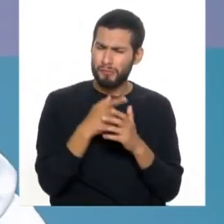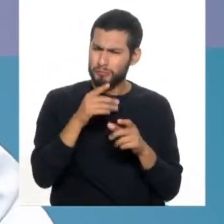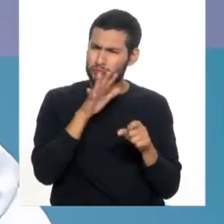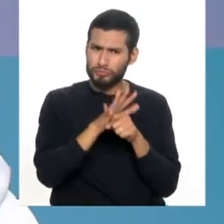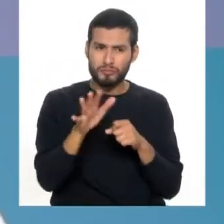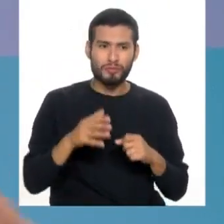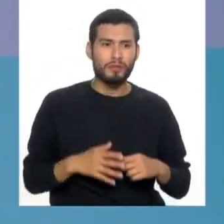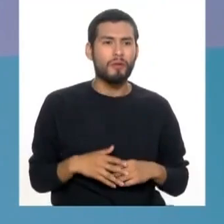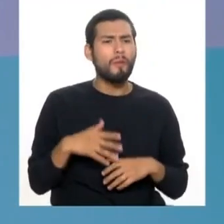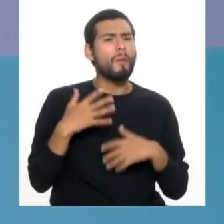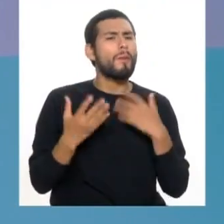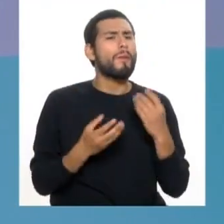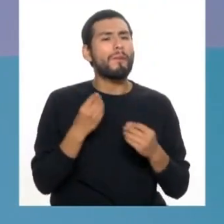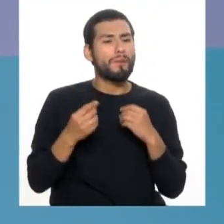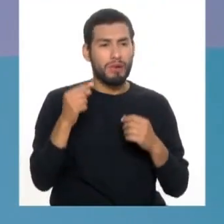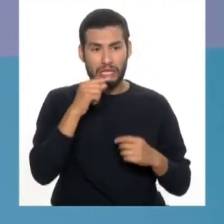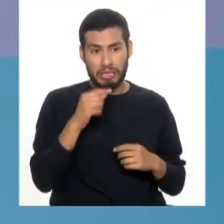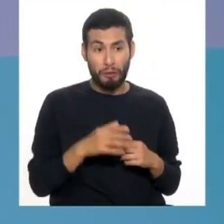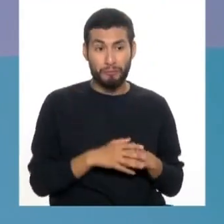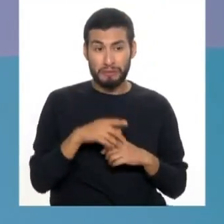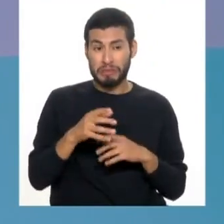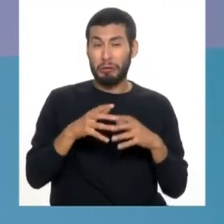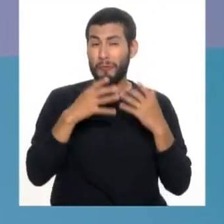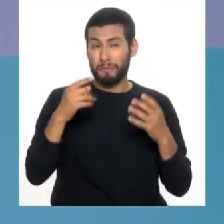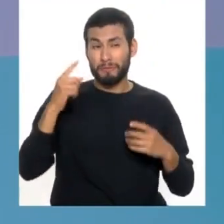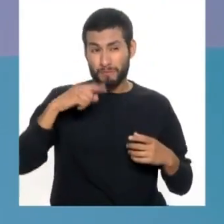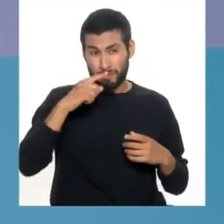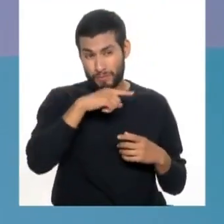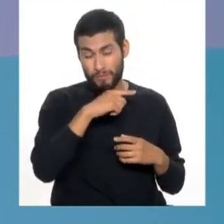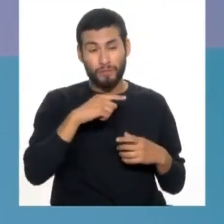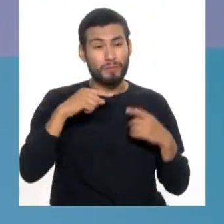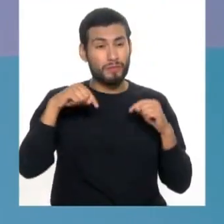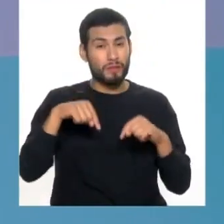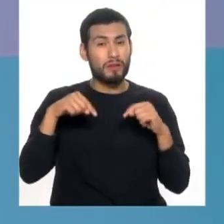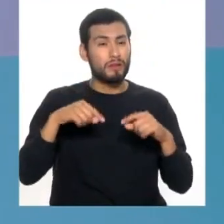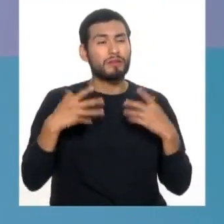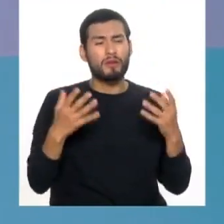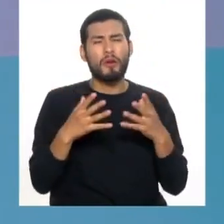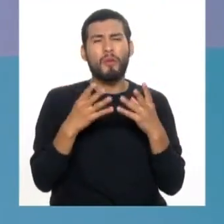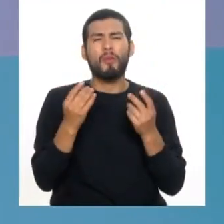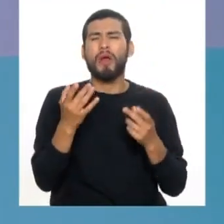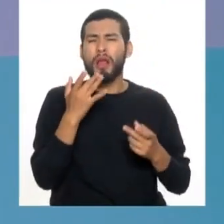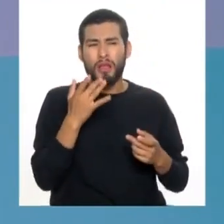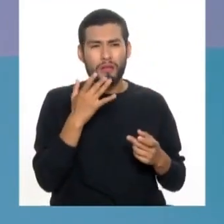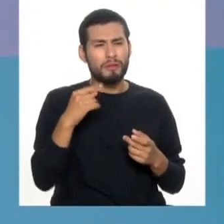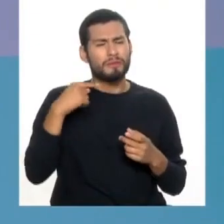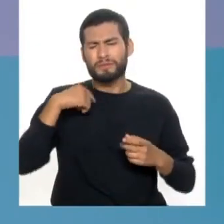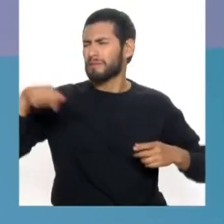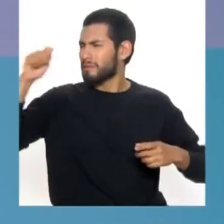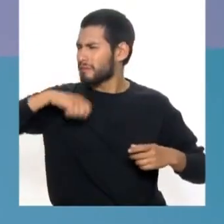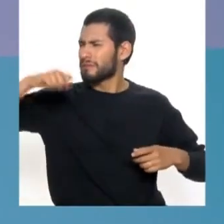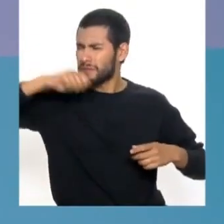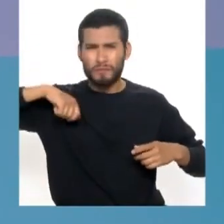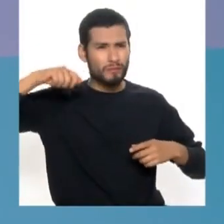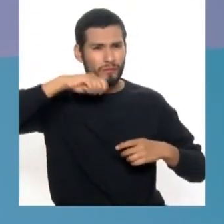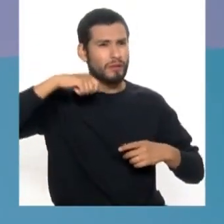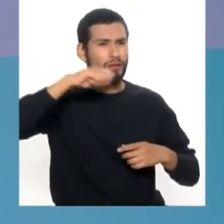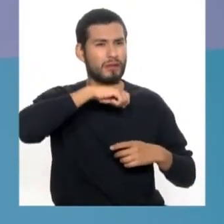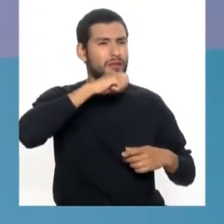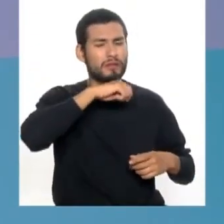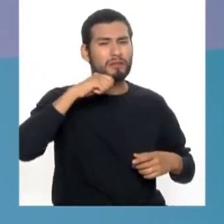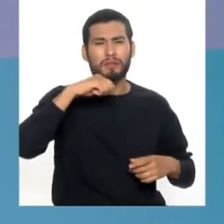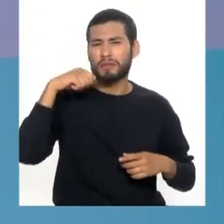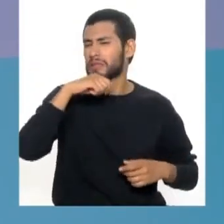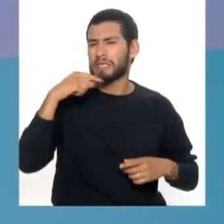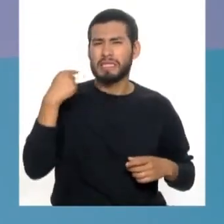cepillarnos? Ojo, como usamos mucha crema dental y hoy en día la crema dental también tiene mucho saborizante, nos pasamos la crema dental rápidamente con el